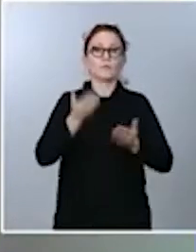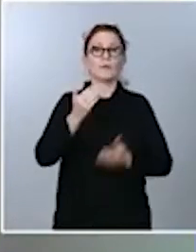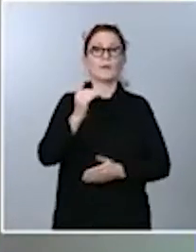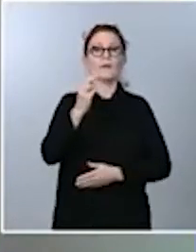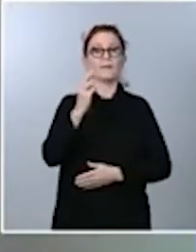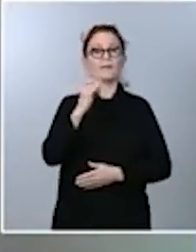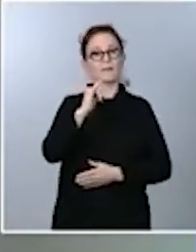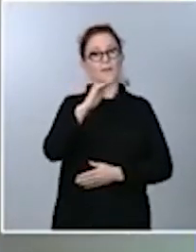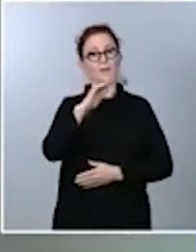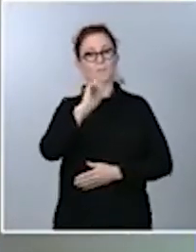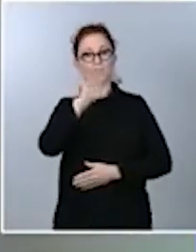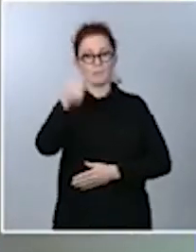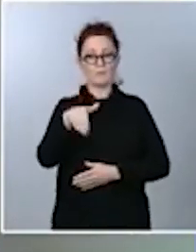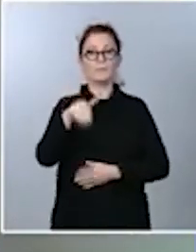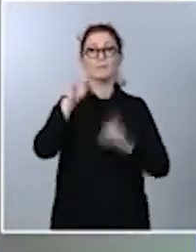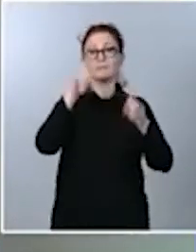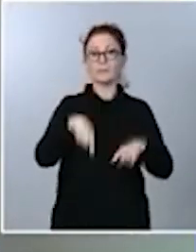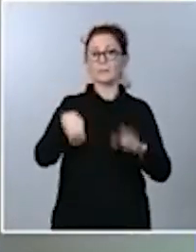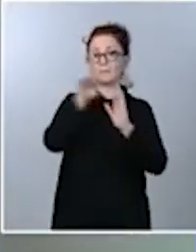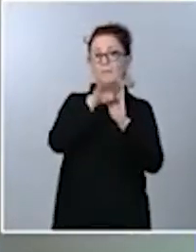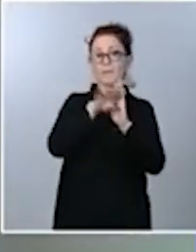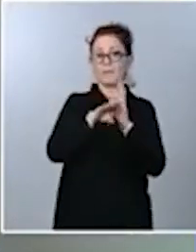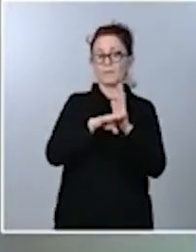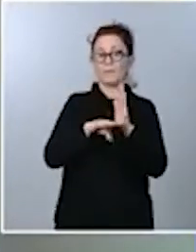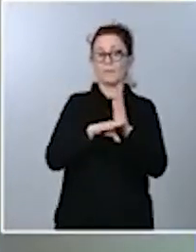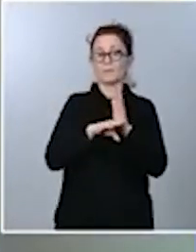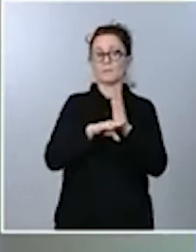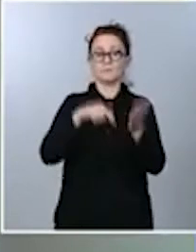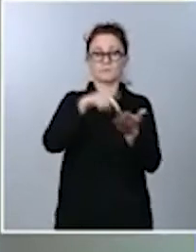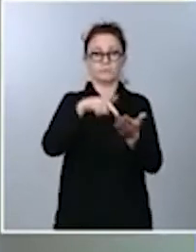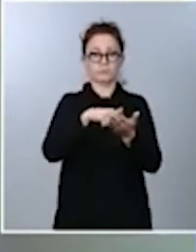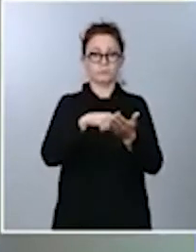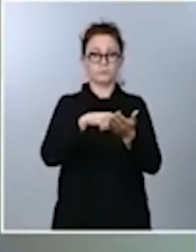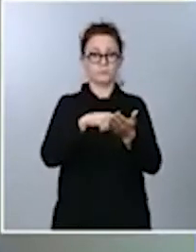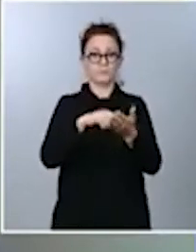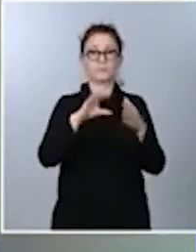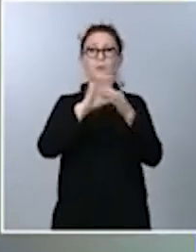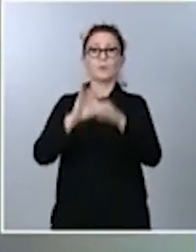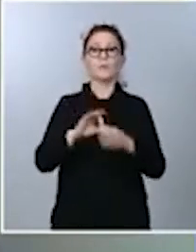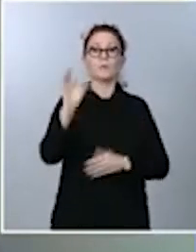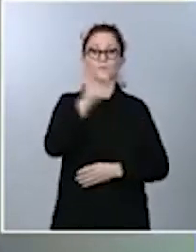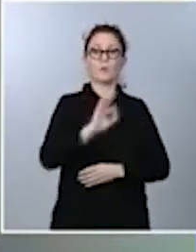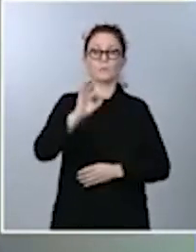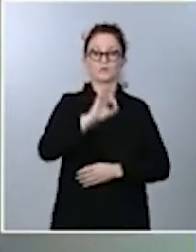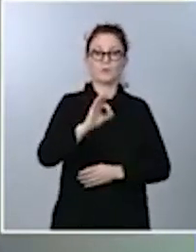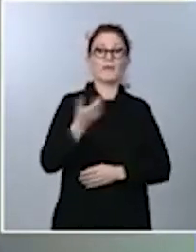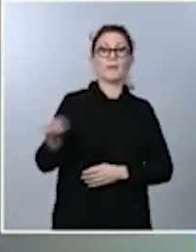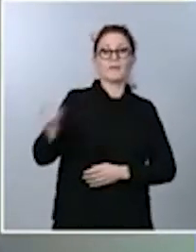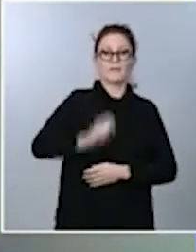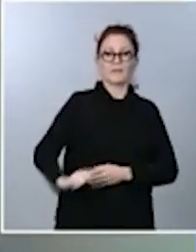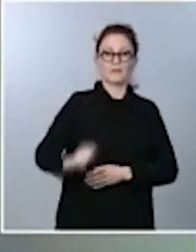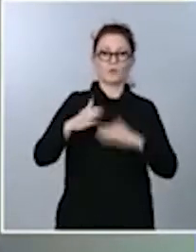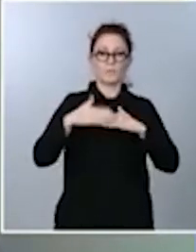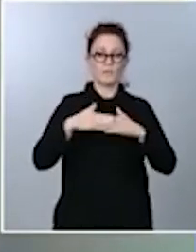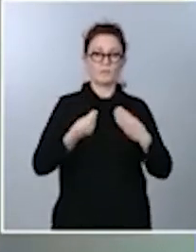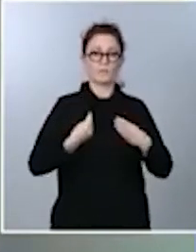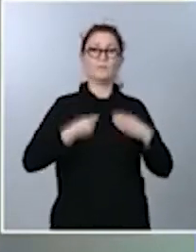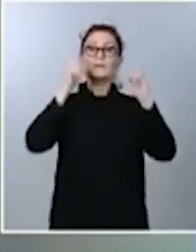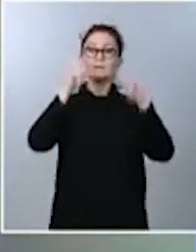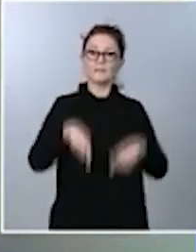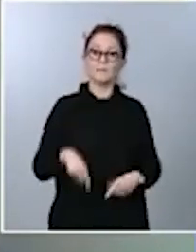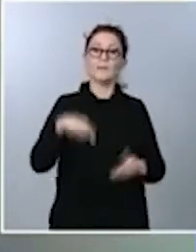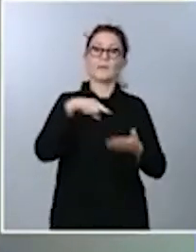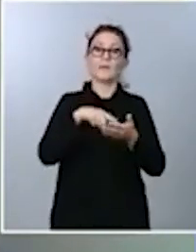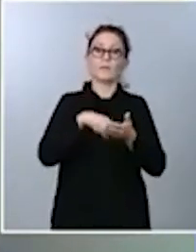que exige Unidas Podemos sobre el ingreso mínimo vital y sobre la subida de impuestos a las rentas más altas,